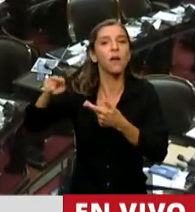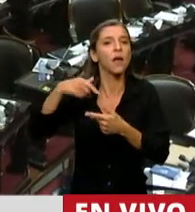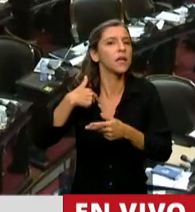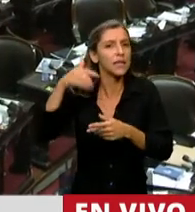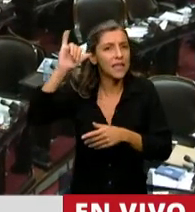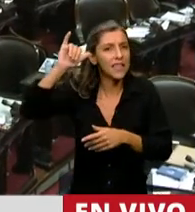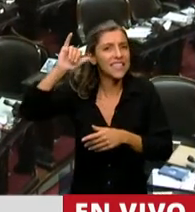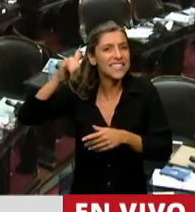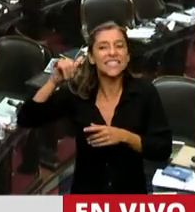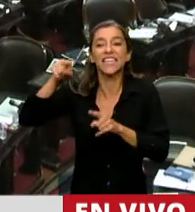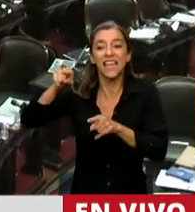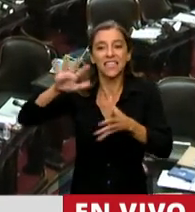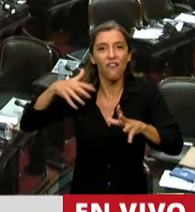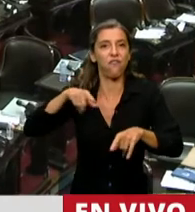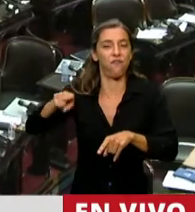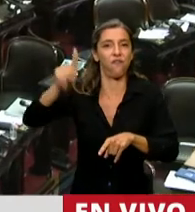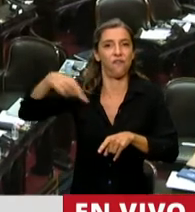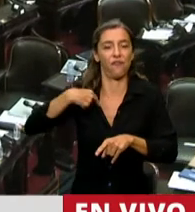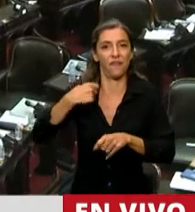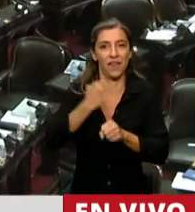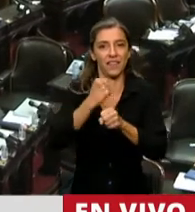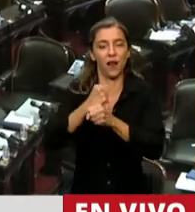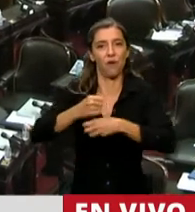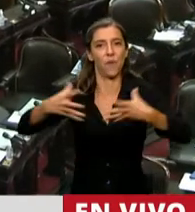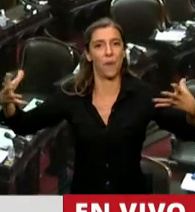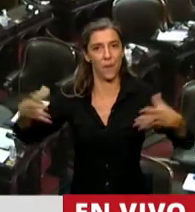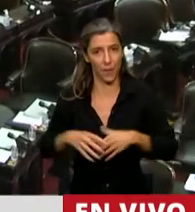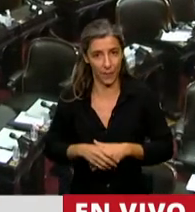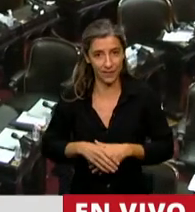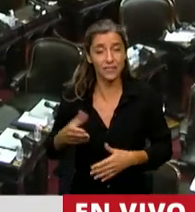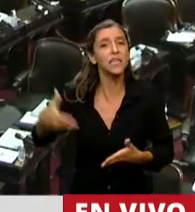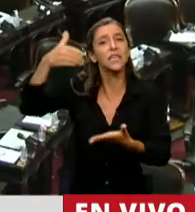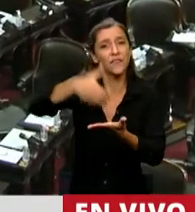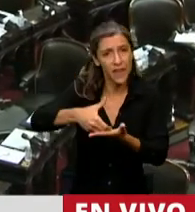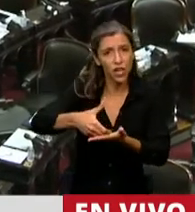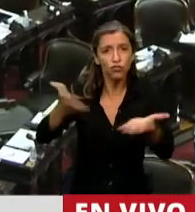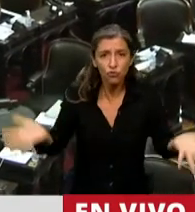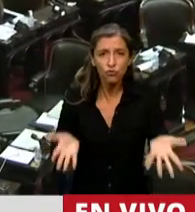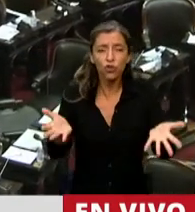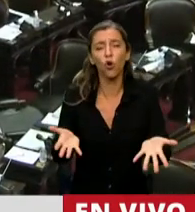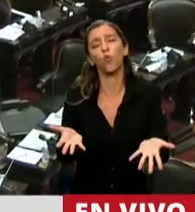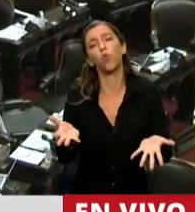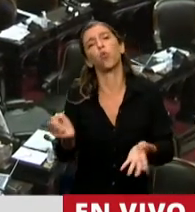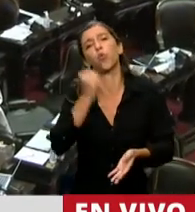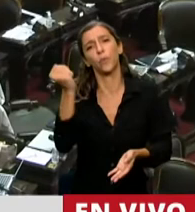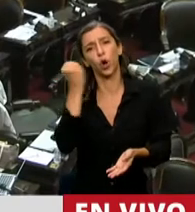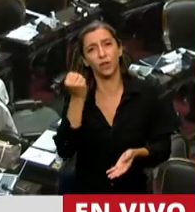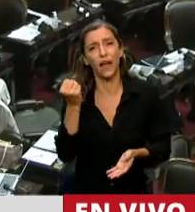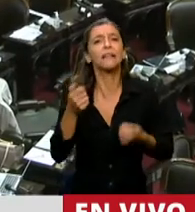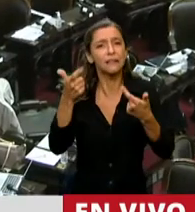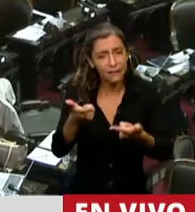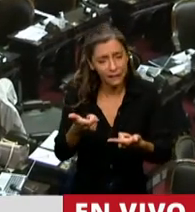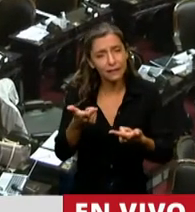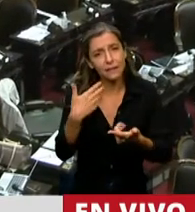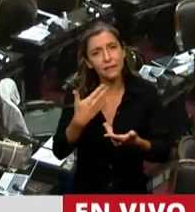al trabajo. Estimular la inversión es importante y dar beneficios impositivos, como